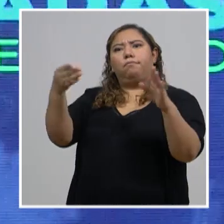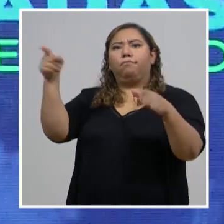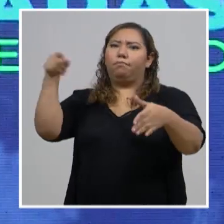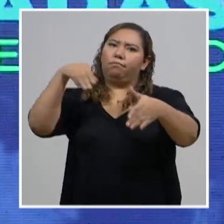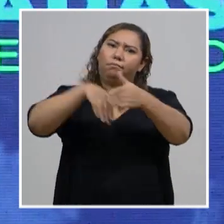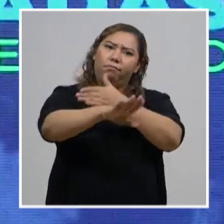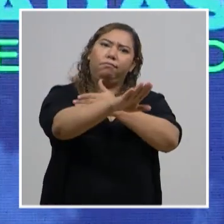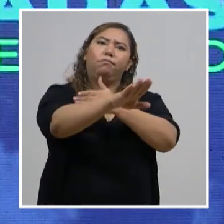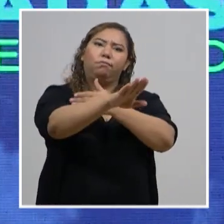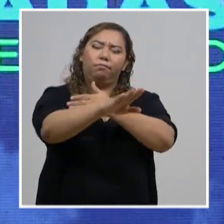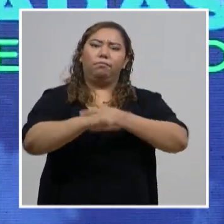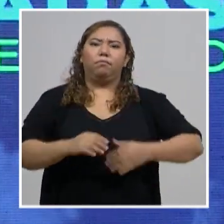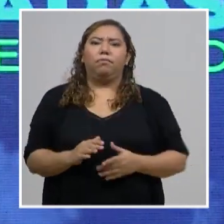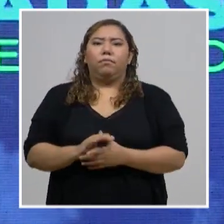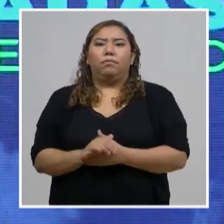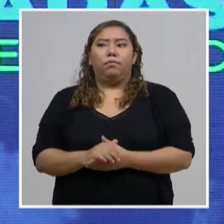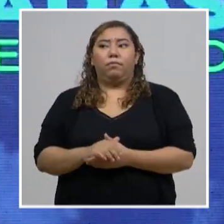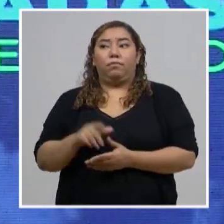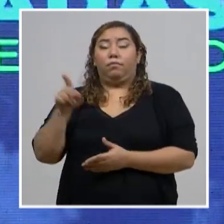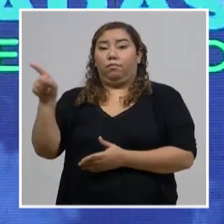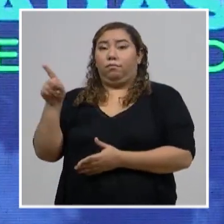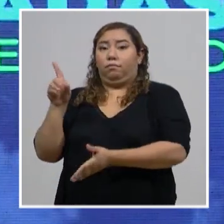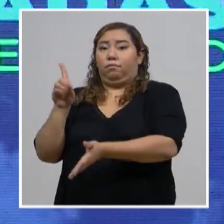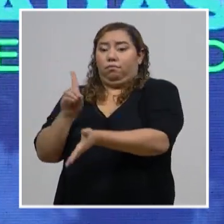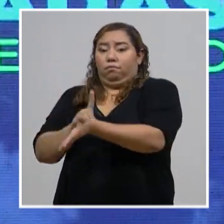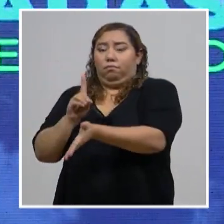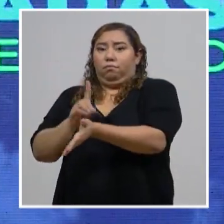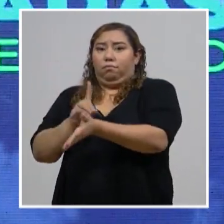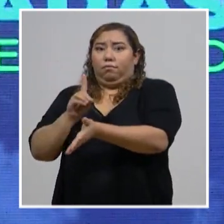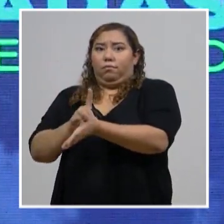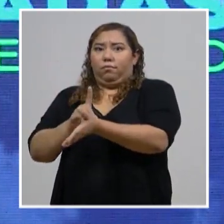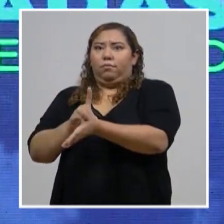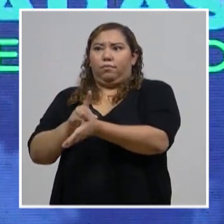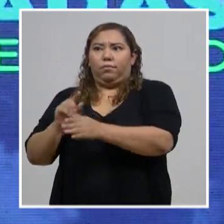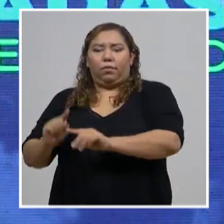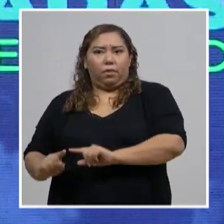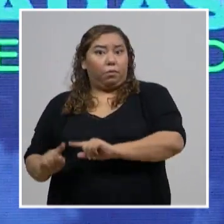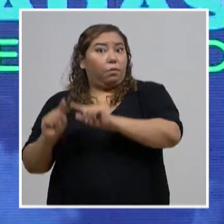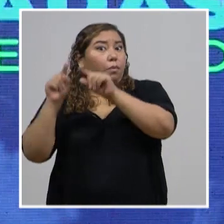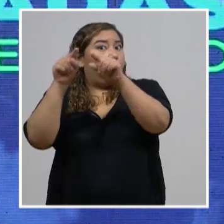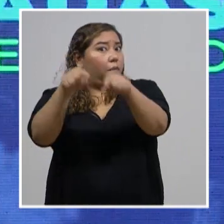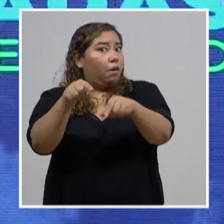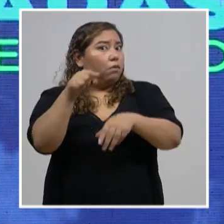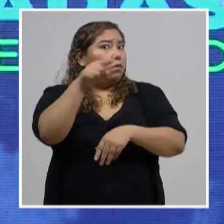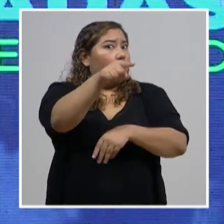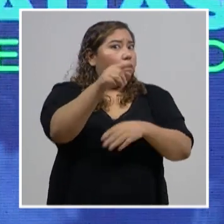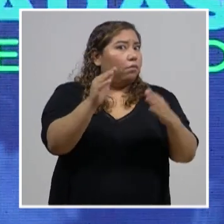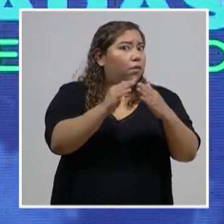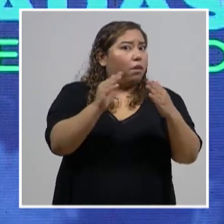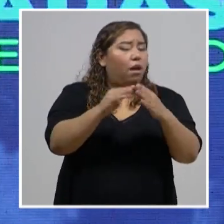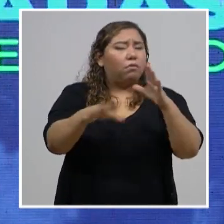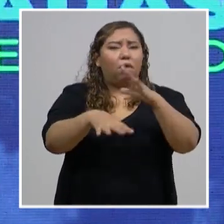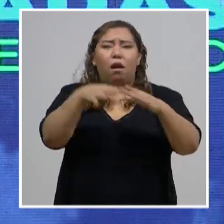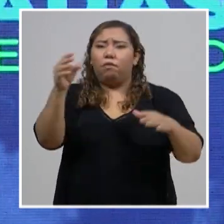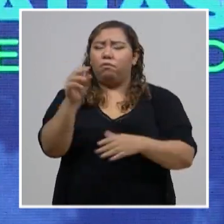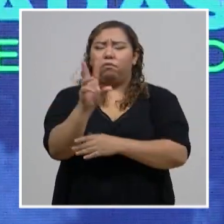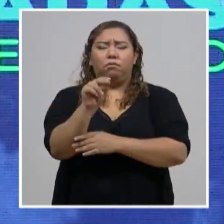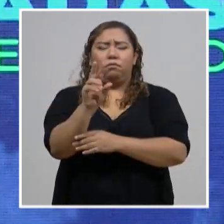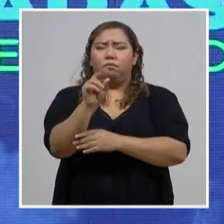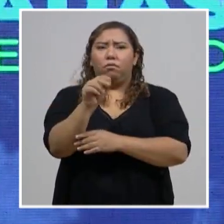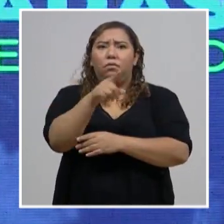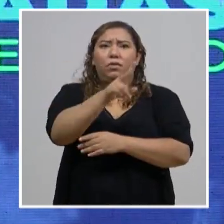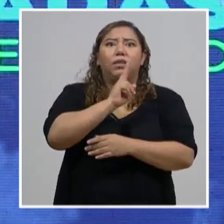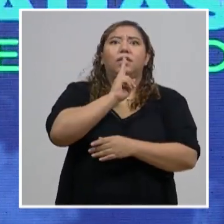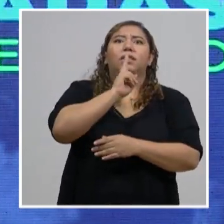porque ellos están saliendo a su barrio, a su colonia, para que usted no salga de su casa si no es una verdadera